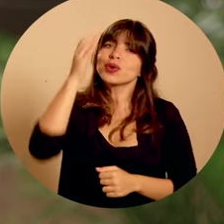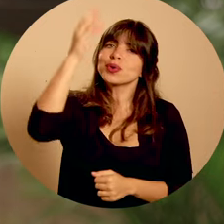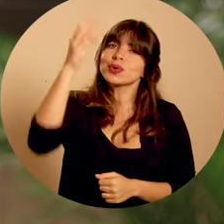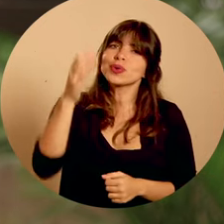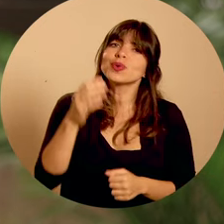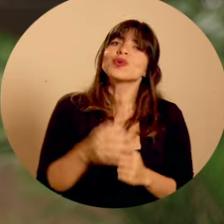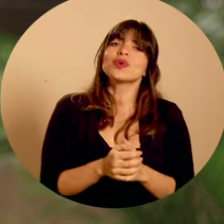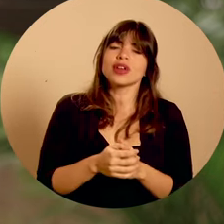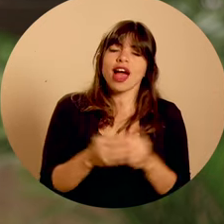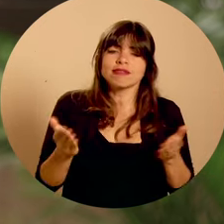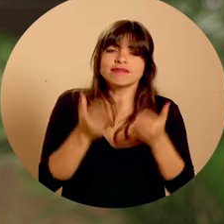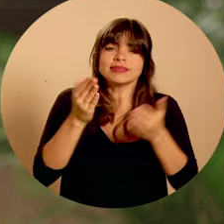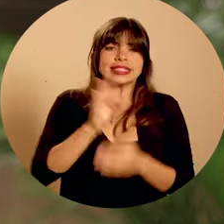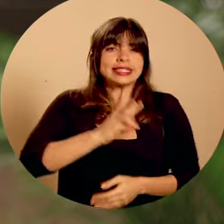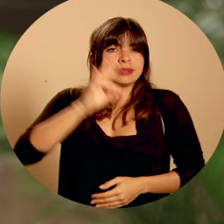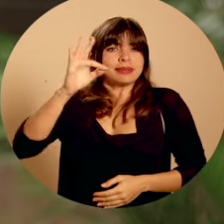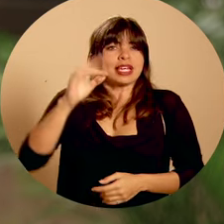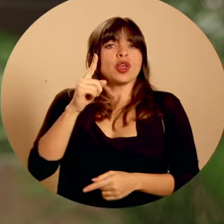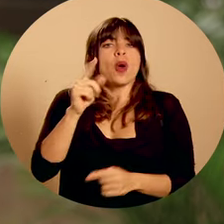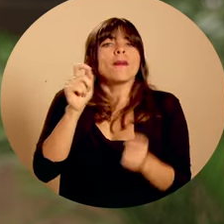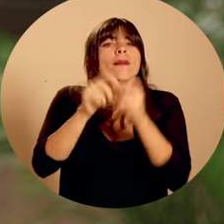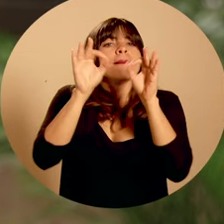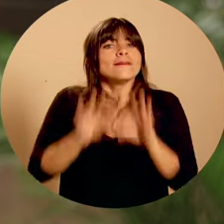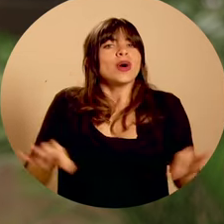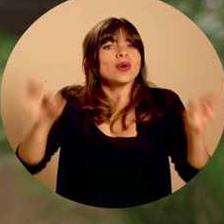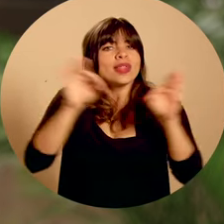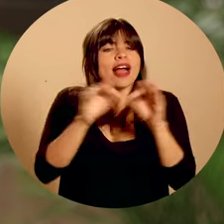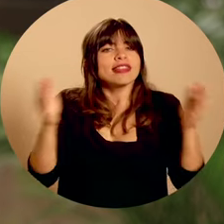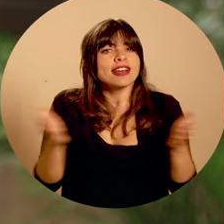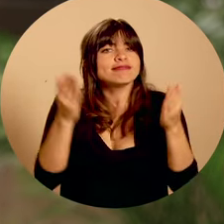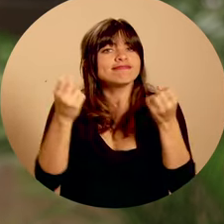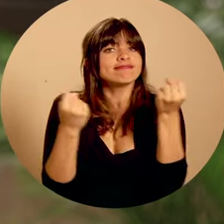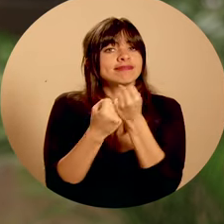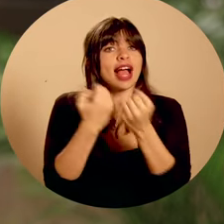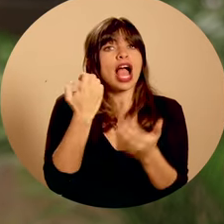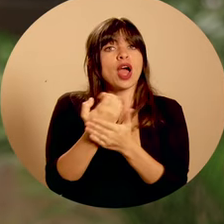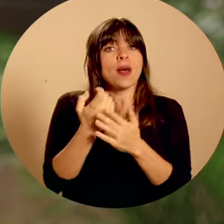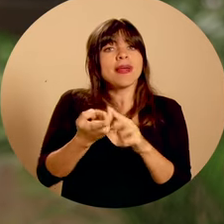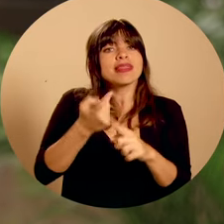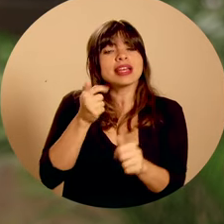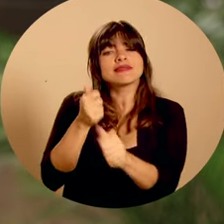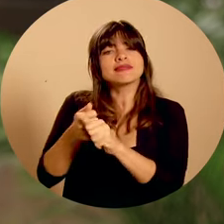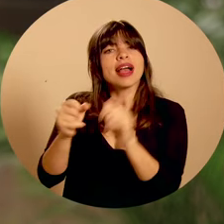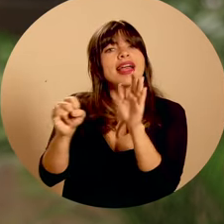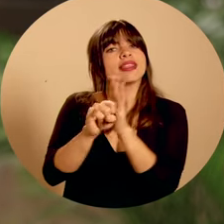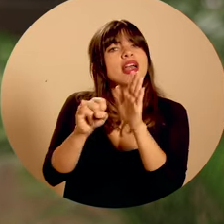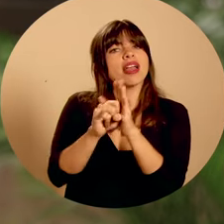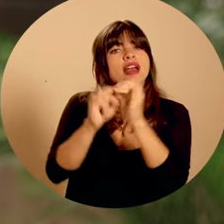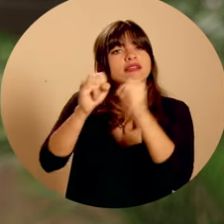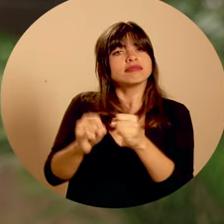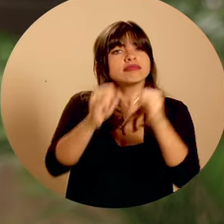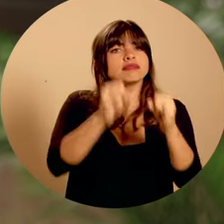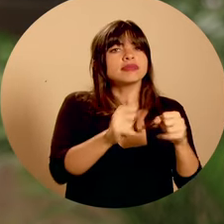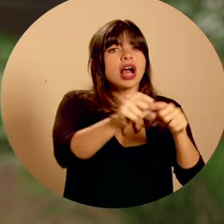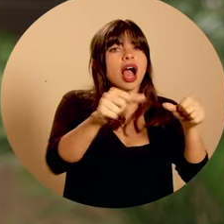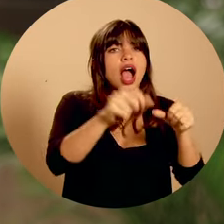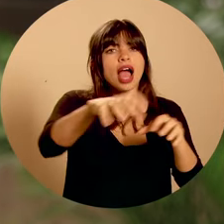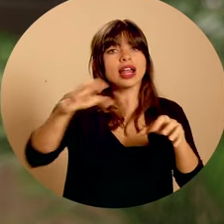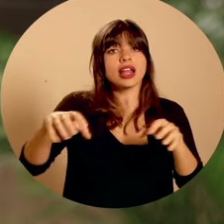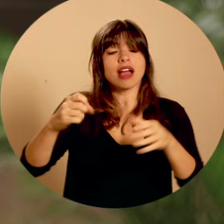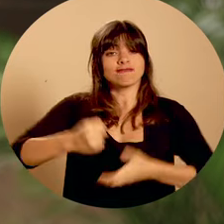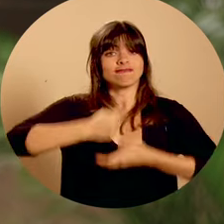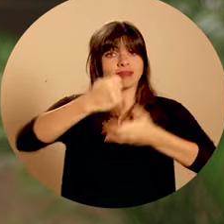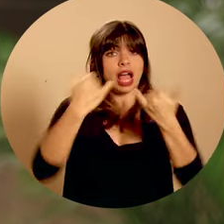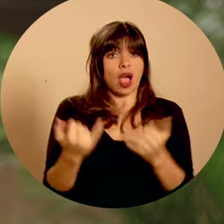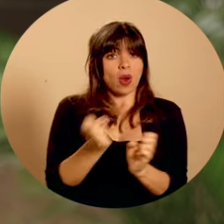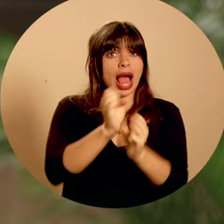pueblos. La cultura es fertilidad del espíritu y un factor primordial que impulsa la economía a partir de las identidades y la singularidad territorial.